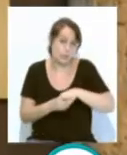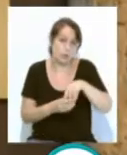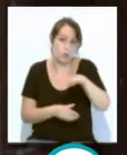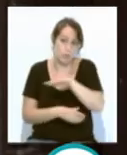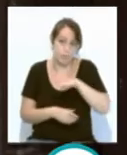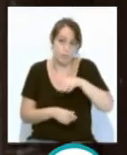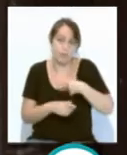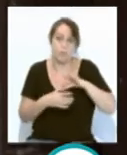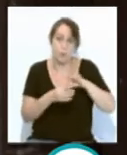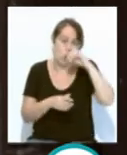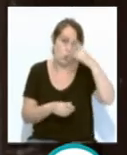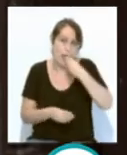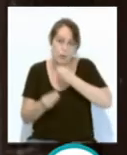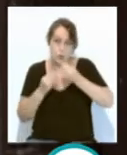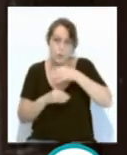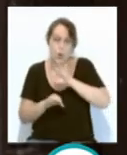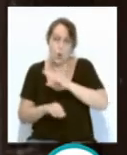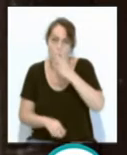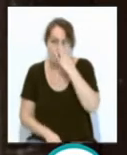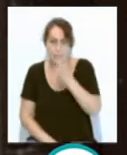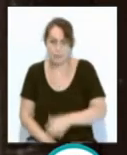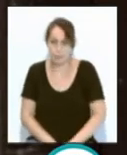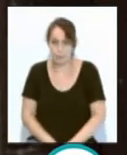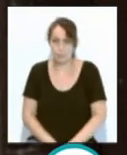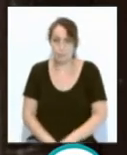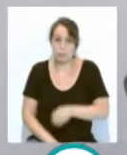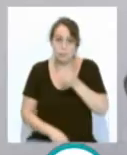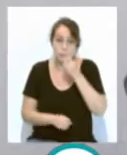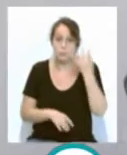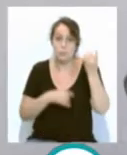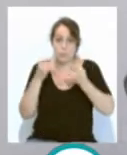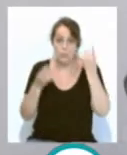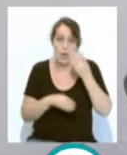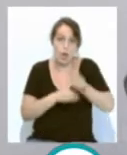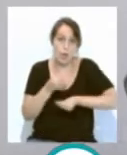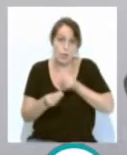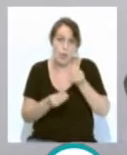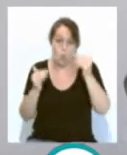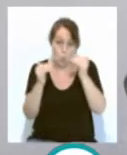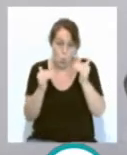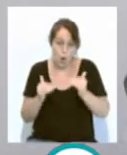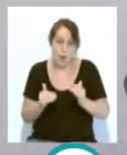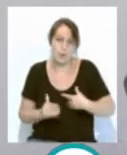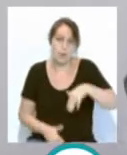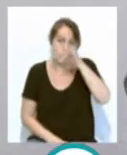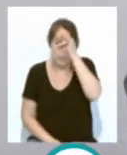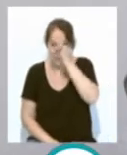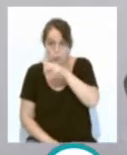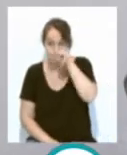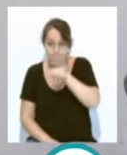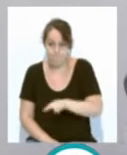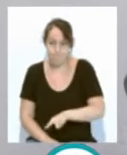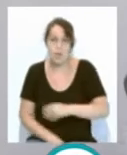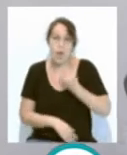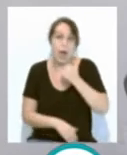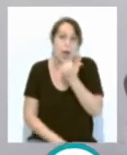sea el cultural, gastronómico o en el carnaval. Pues bueno, a las actividades que se hacen todos los jueves y los domingos, pues bueno, que es